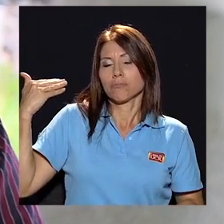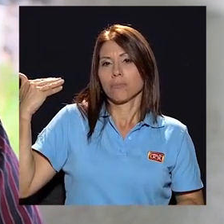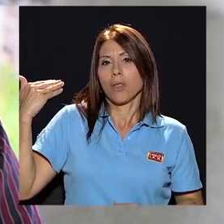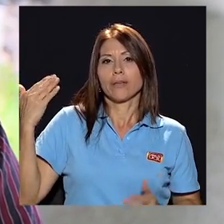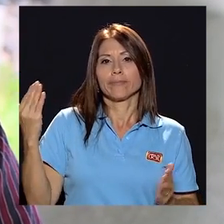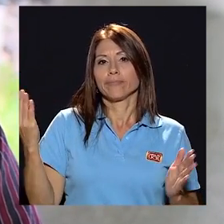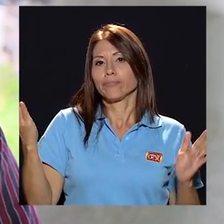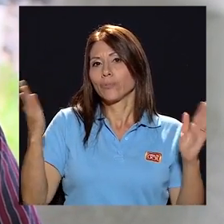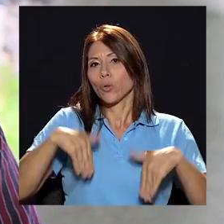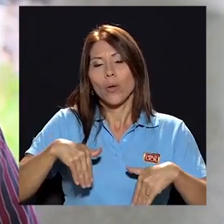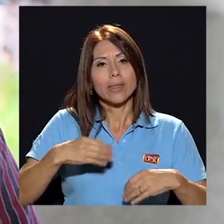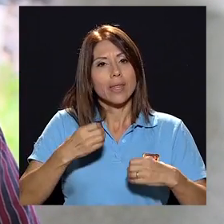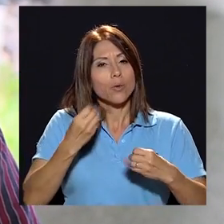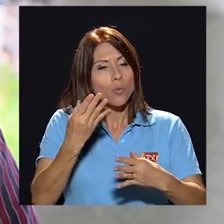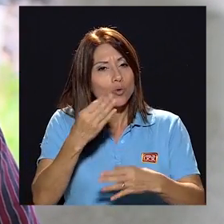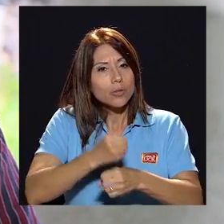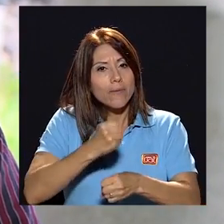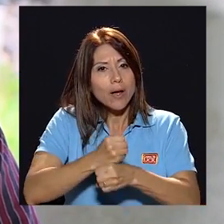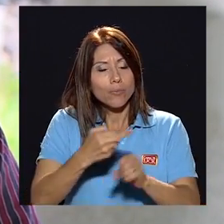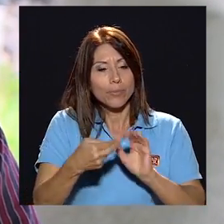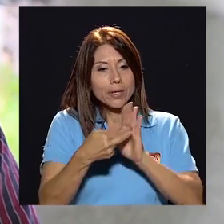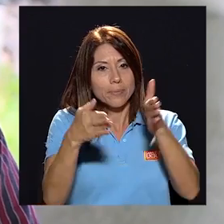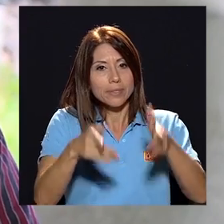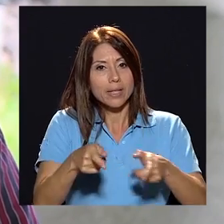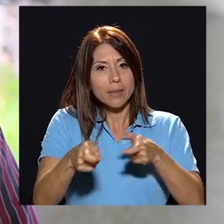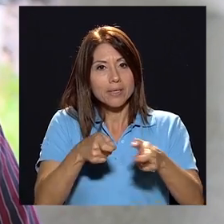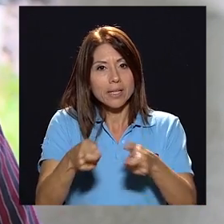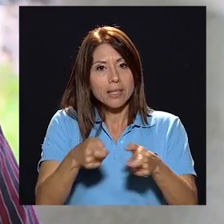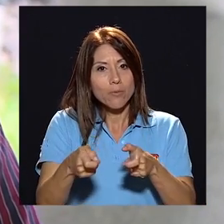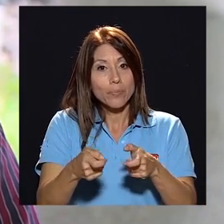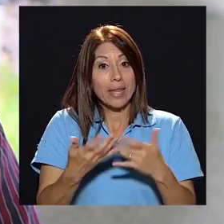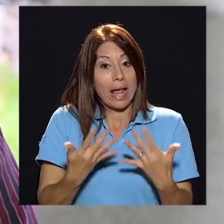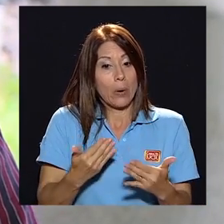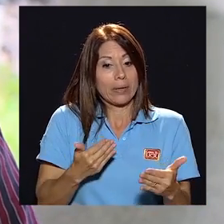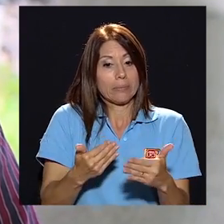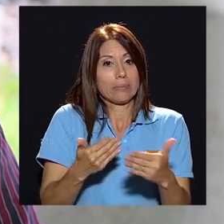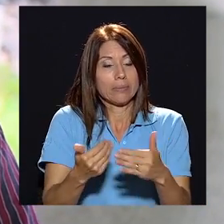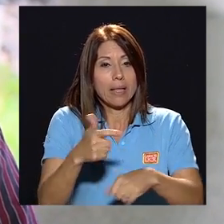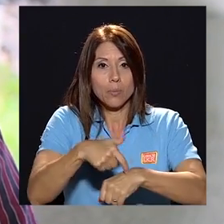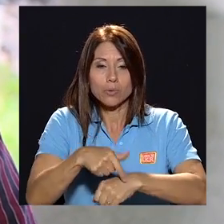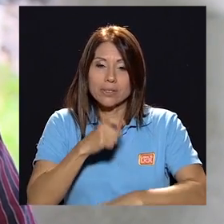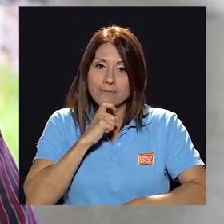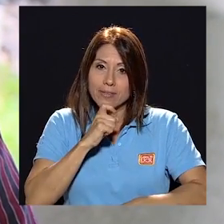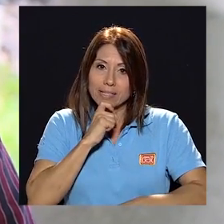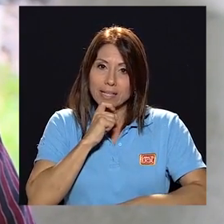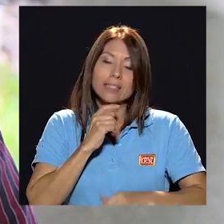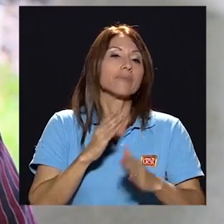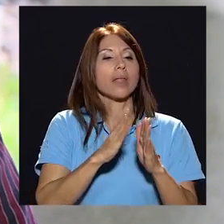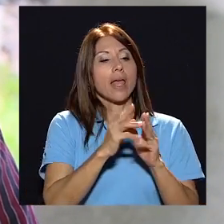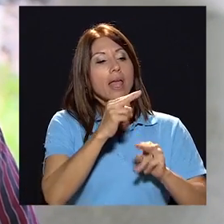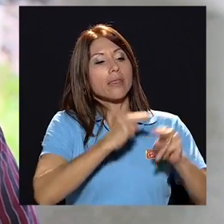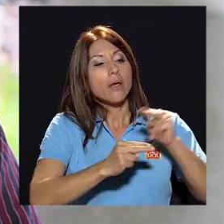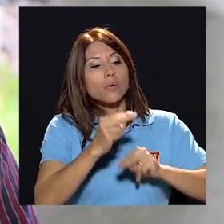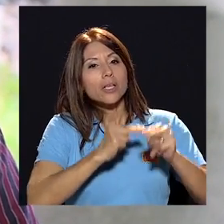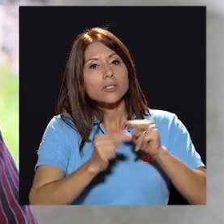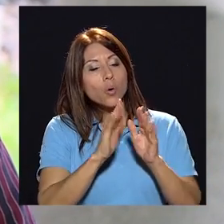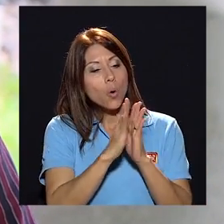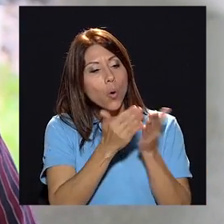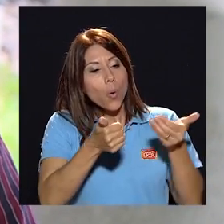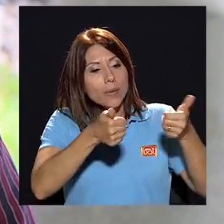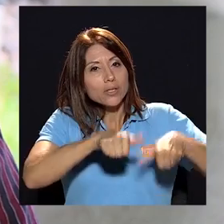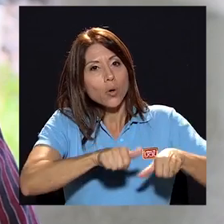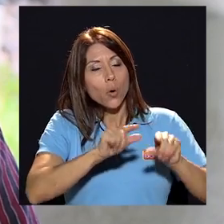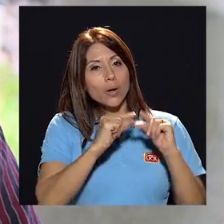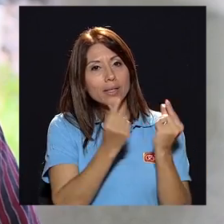pasados no hubiera tenido tanto trabajo el representante administrativo se acercan épocas difíciles negociación de la convención colectiva